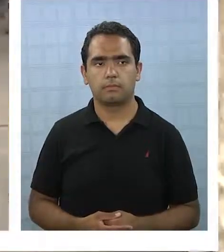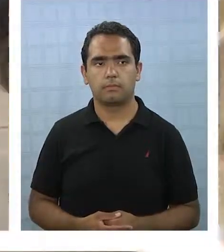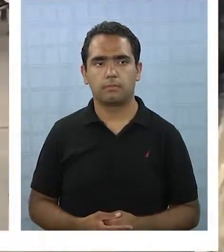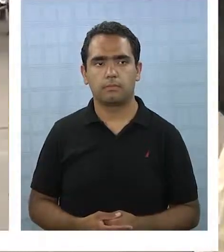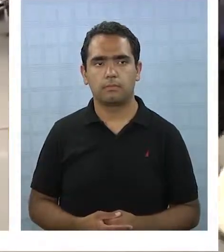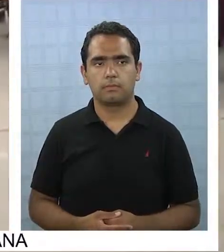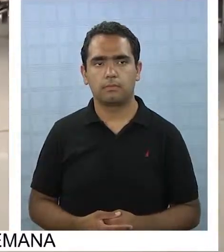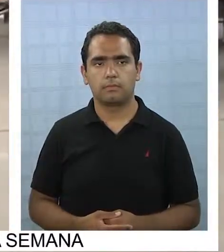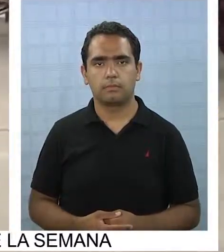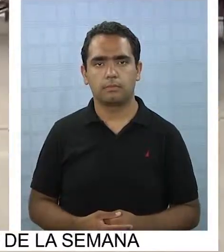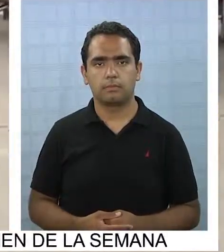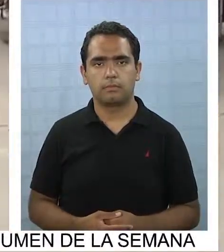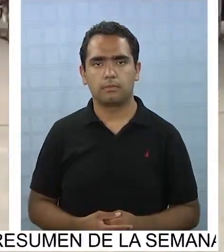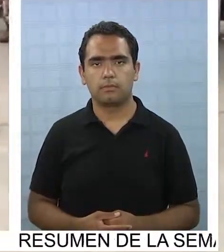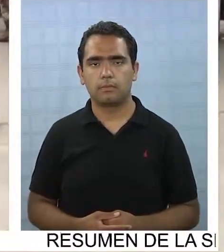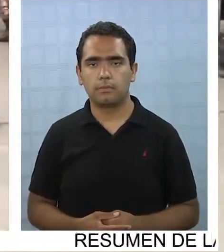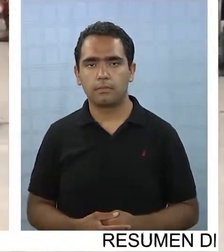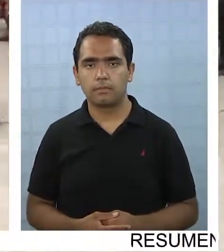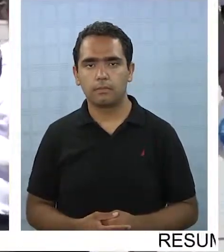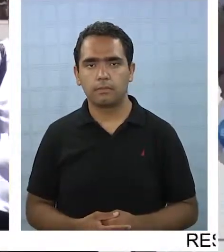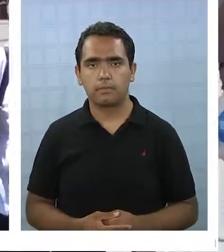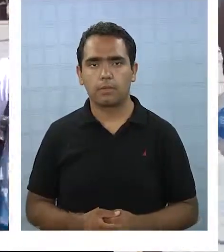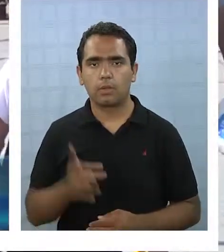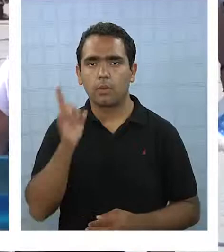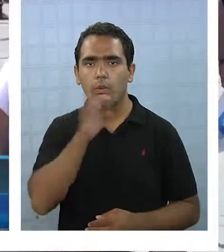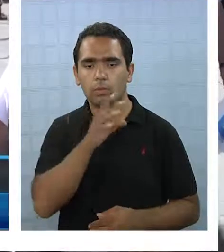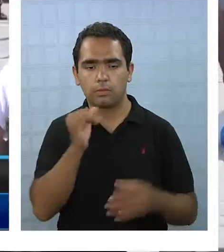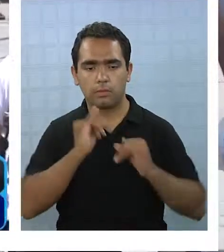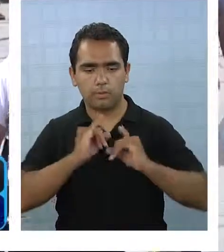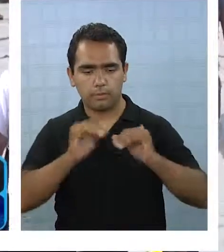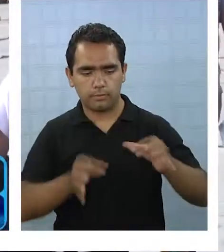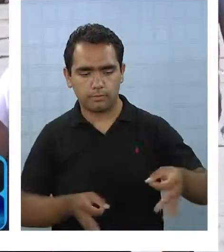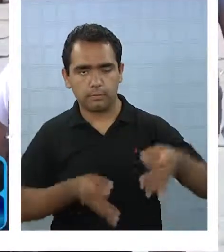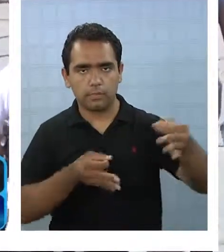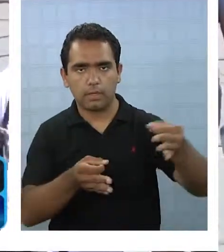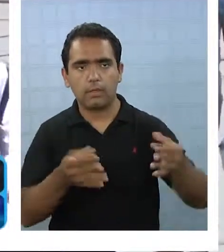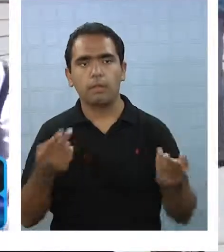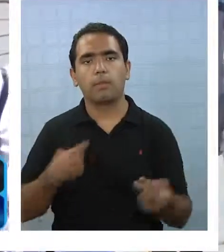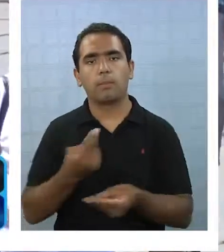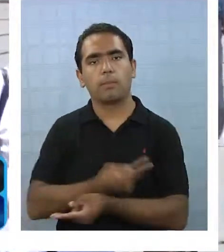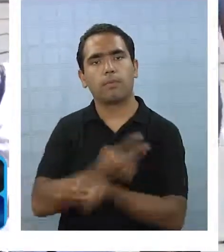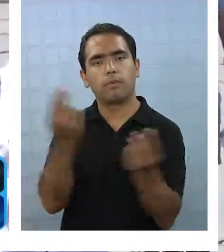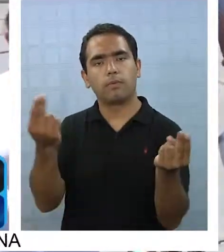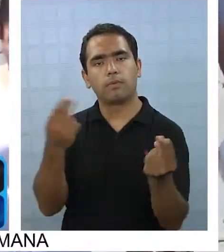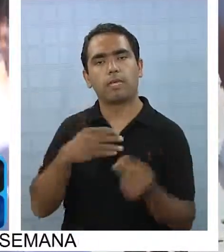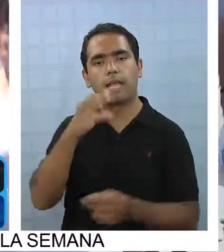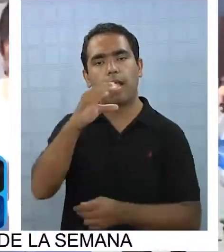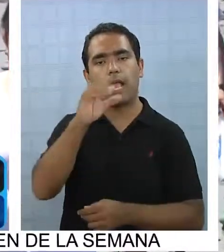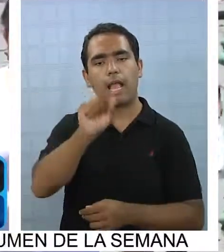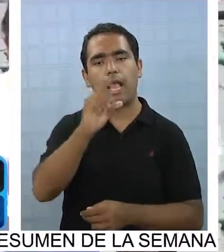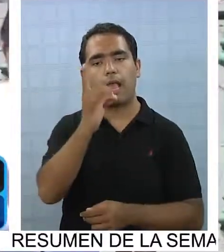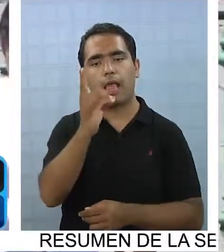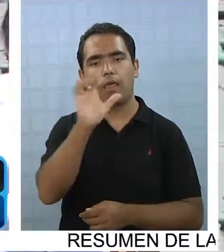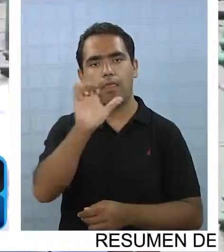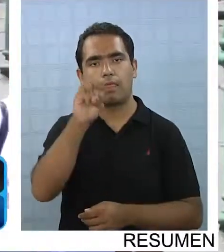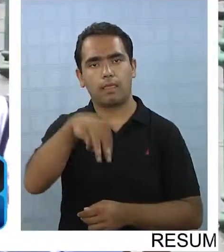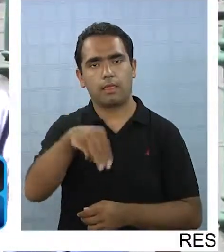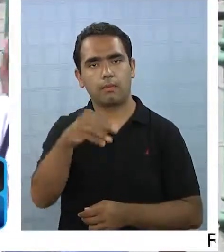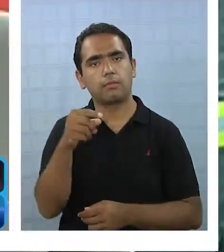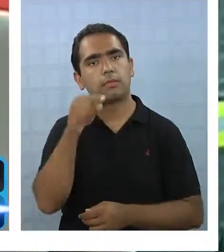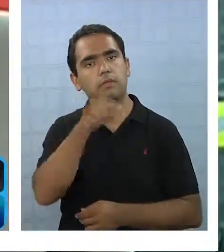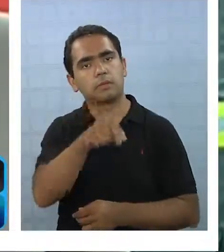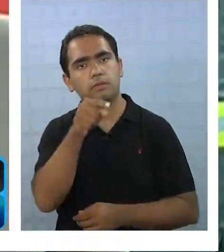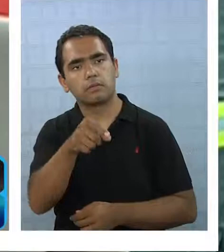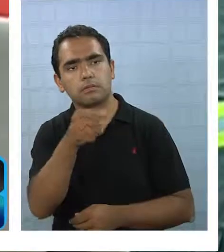El último reporte entregado por el Centro de Estudios Plaza Pública, la encuesta CEDEM, dio como resultado lapidarias cifras a la actual administración de